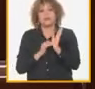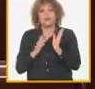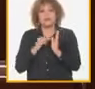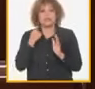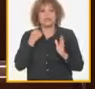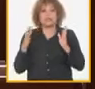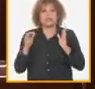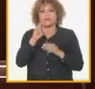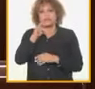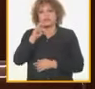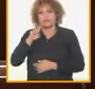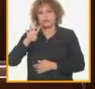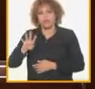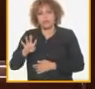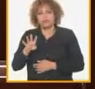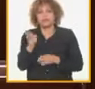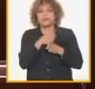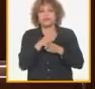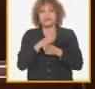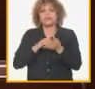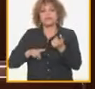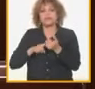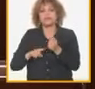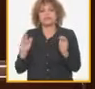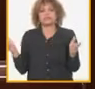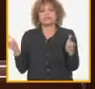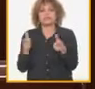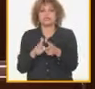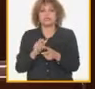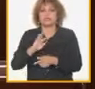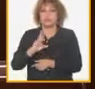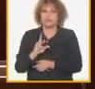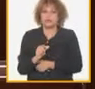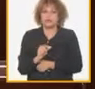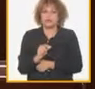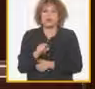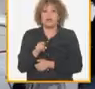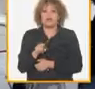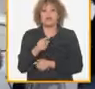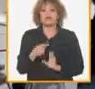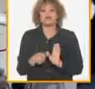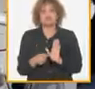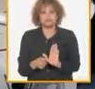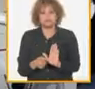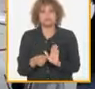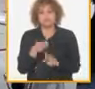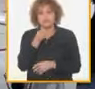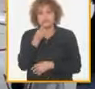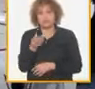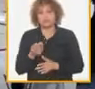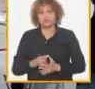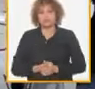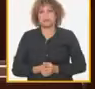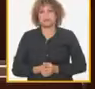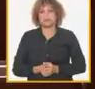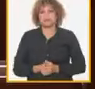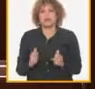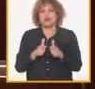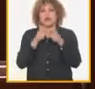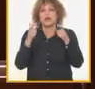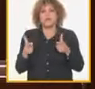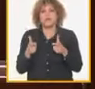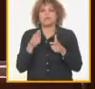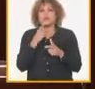varias provincias disminuyen el registro delictivo general lo que se demuestra que sí se puede crecen los delitos